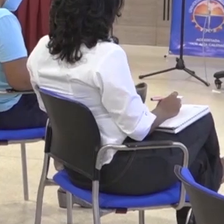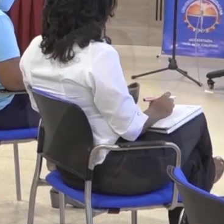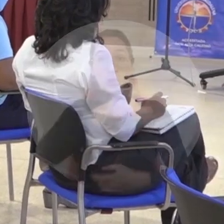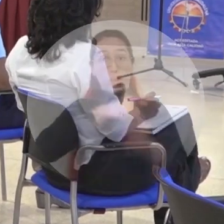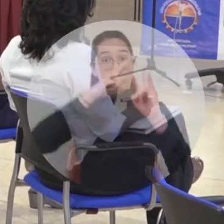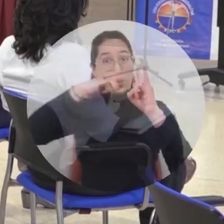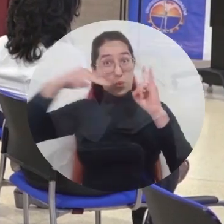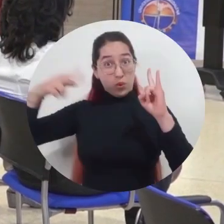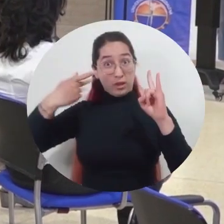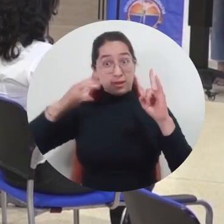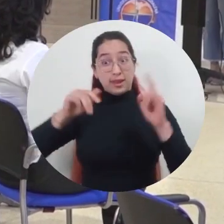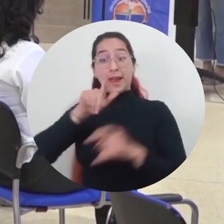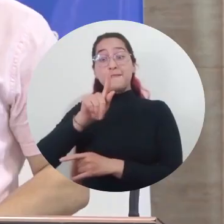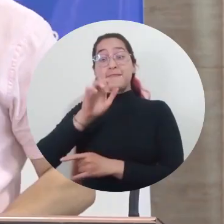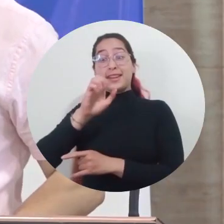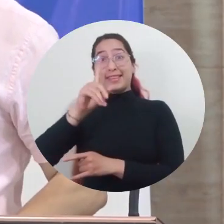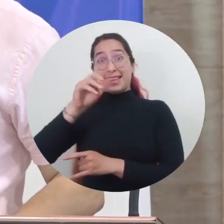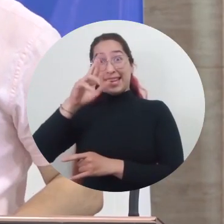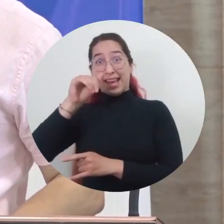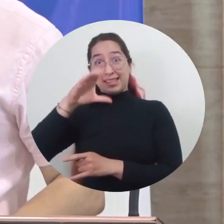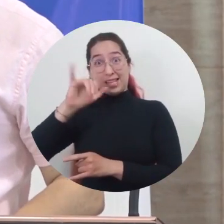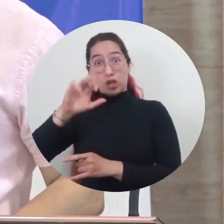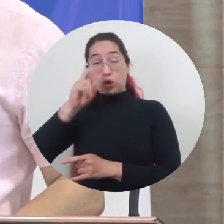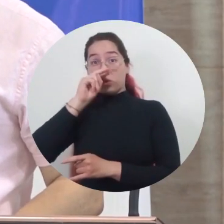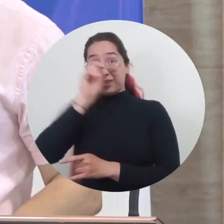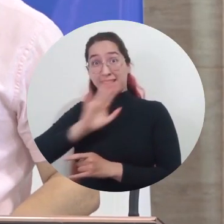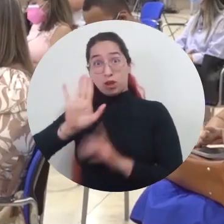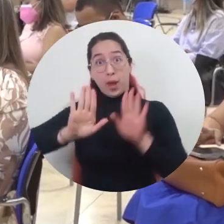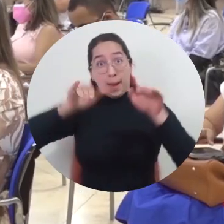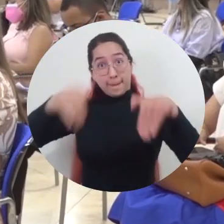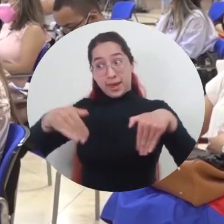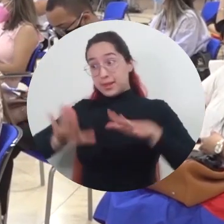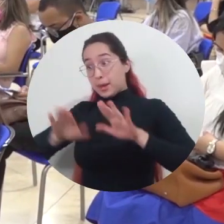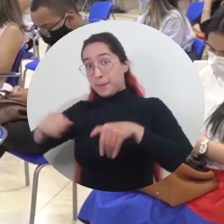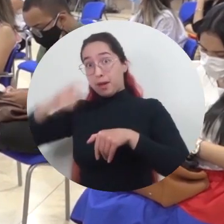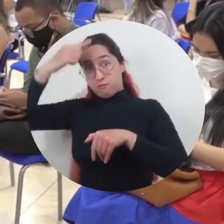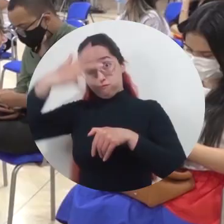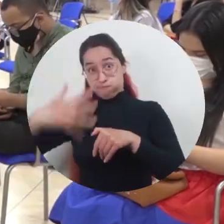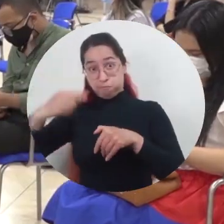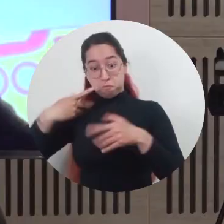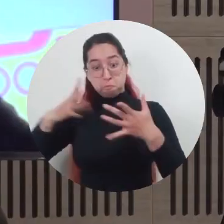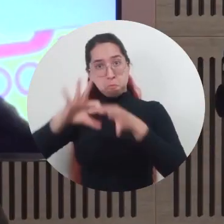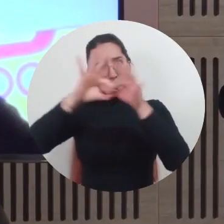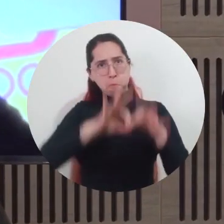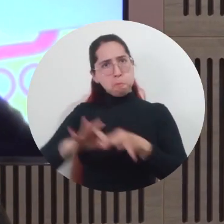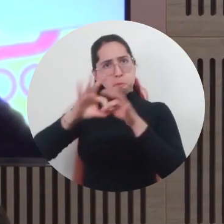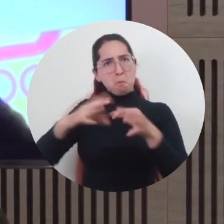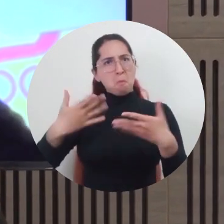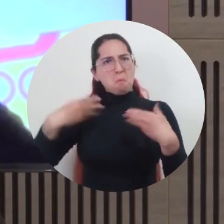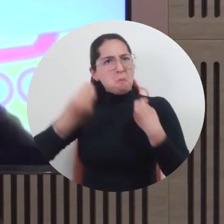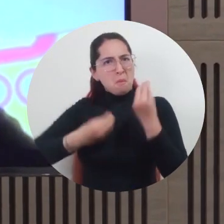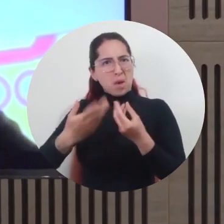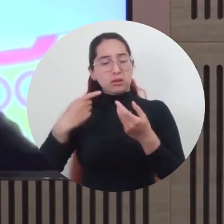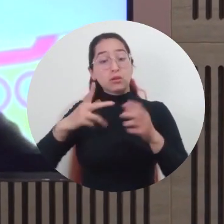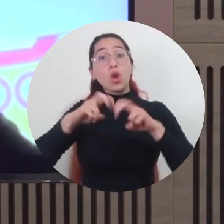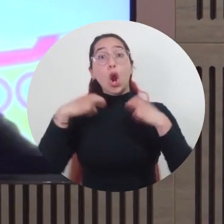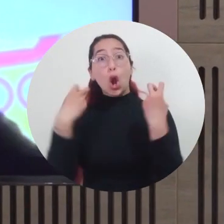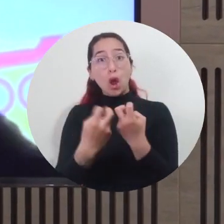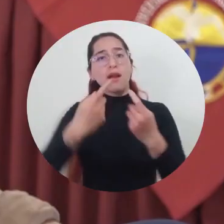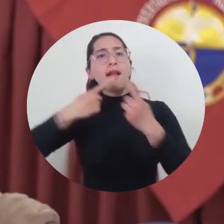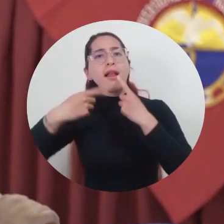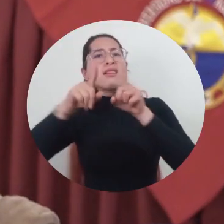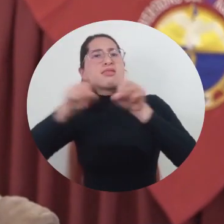La Universidad del Magdalena, en alianza con la Federación Nacional de Personerías y la Personería de Santa Marta, realizaron un